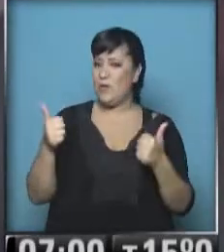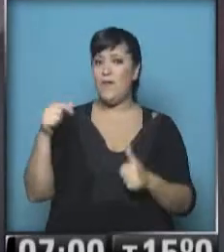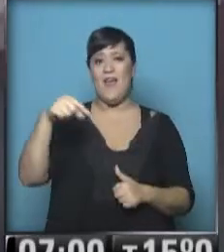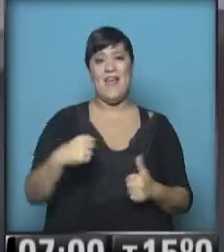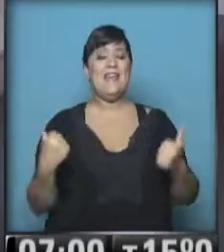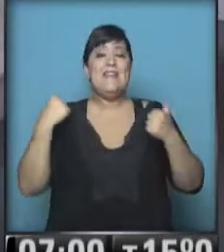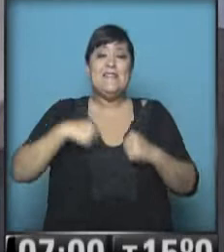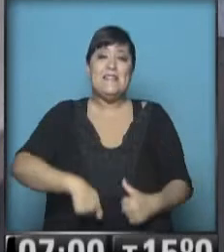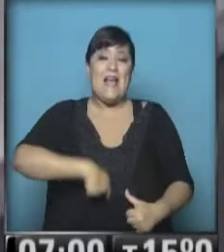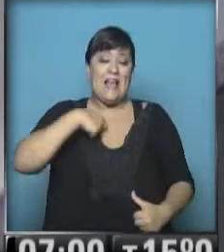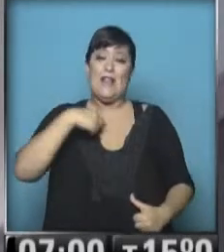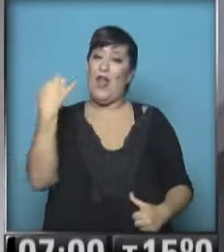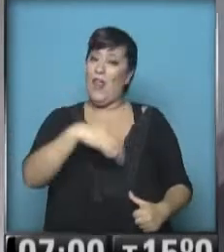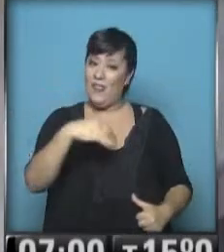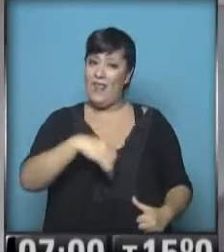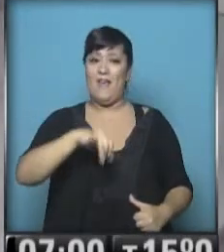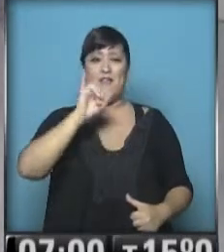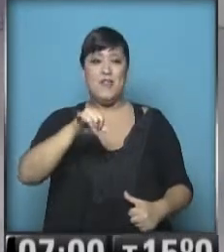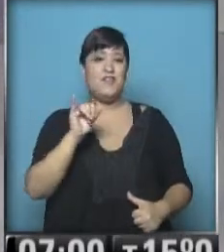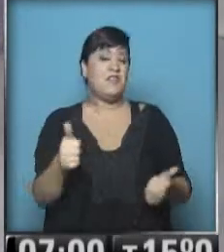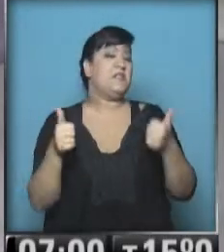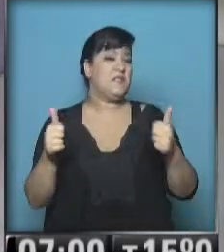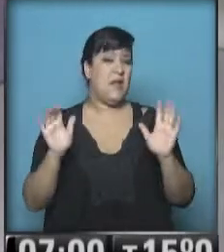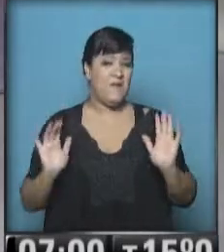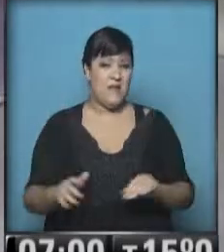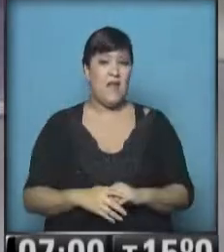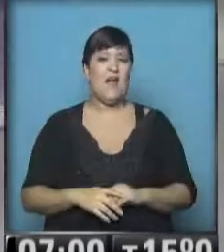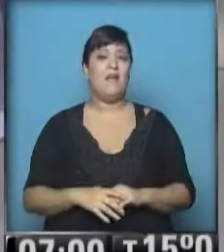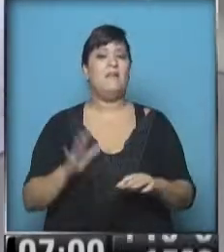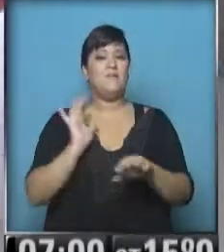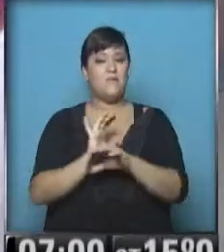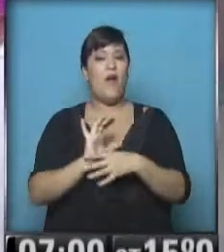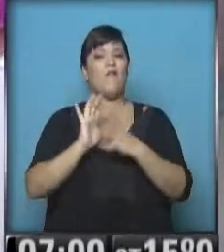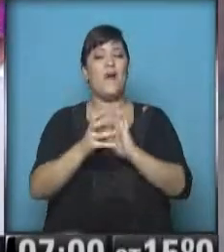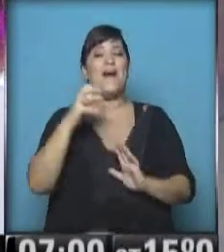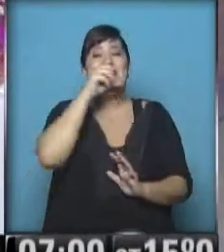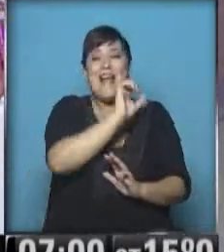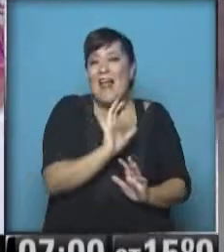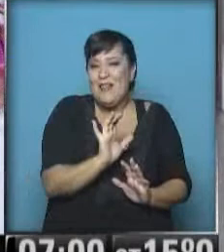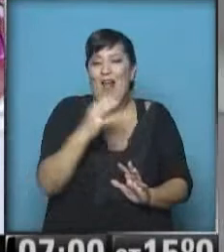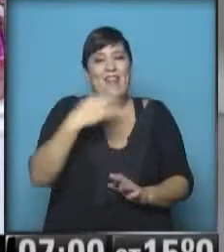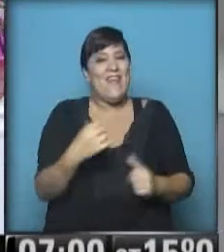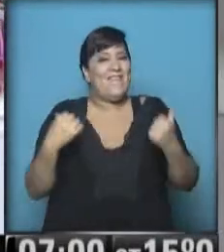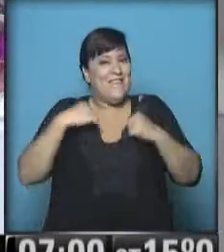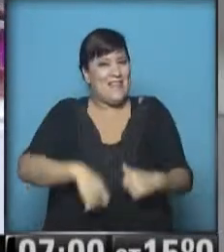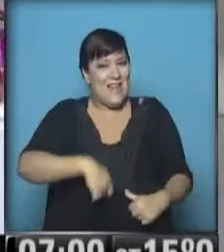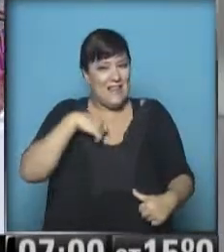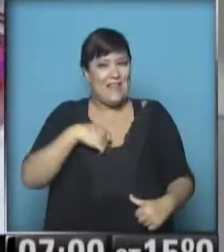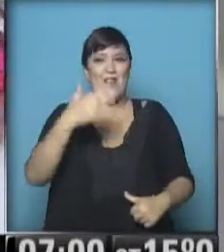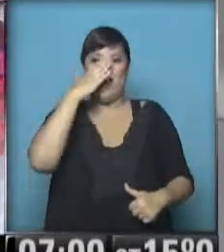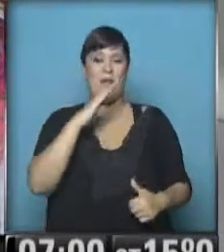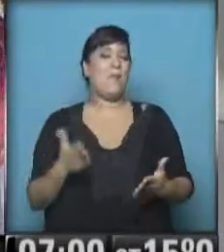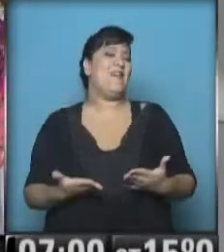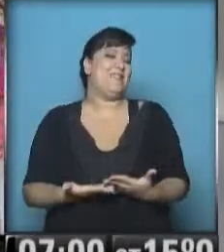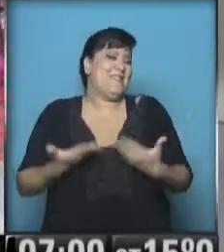saquito, sale de casa, está espréndida. Es el secreto de Alejandro. Es el secreto, hay que salir con un saquito de Y después uno lo deja. Uno lo